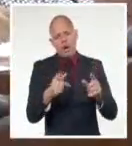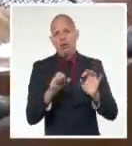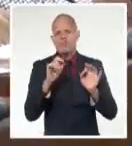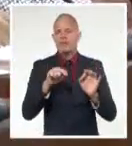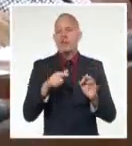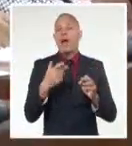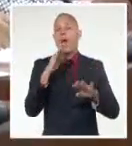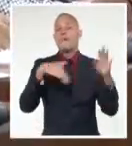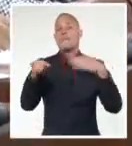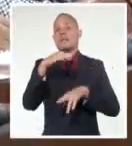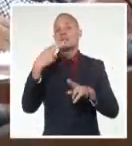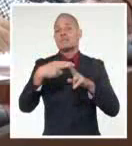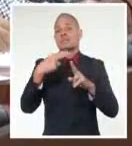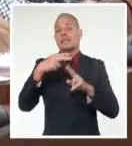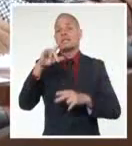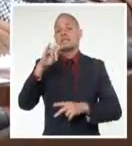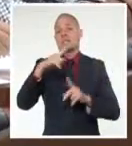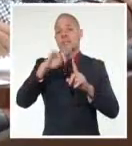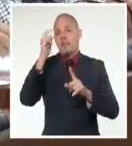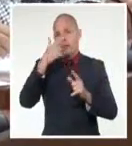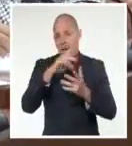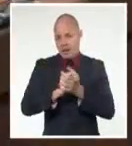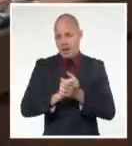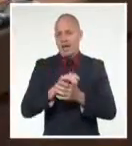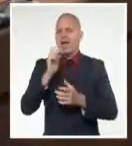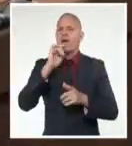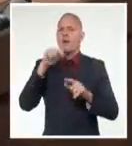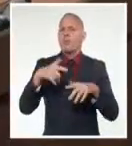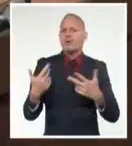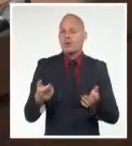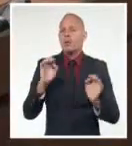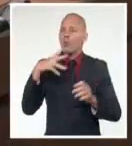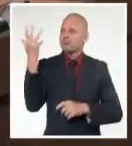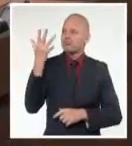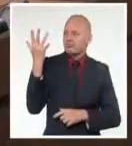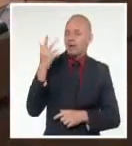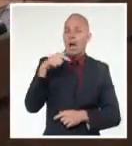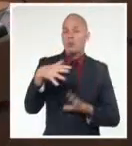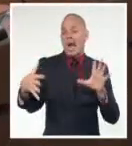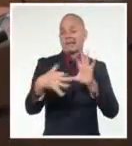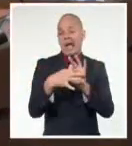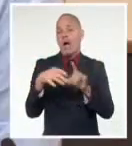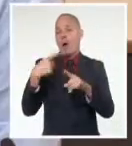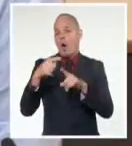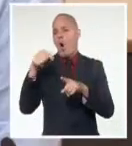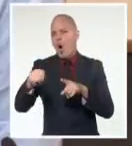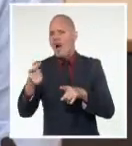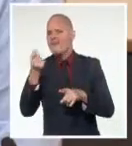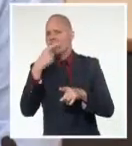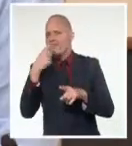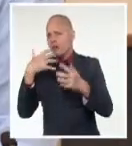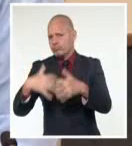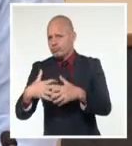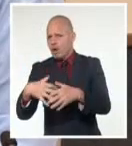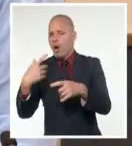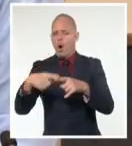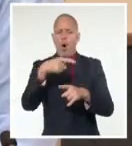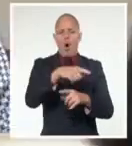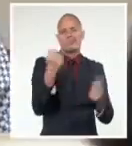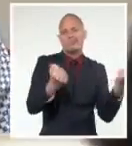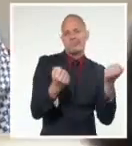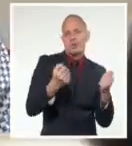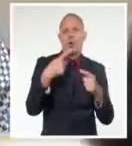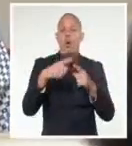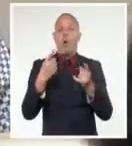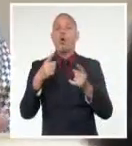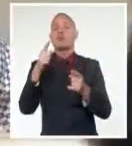ministerios e instituciones del país, entre ellos salud pública, biocuba, farma, agricultura, industria, transporte y educación superior